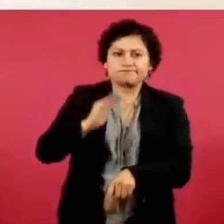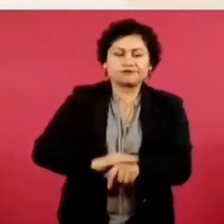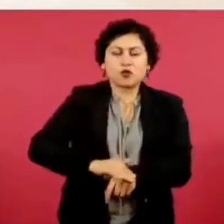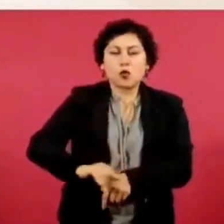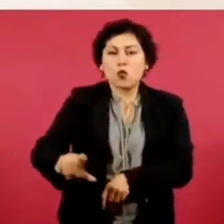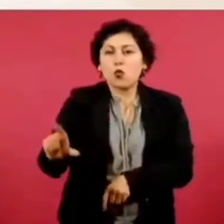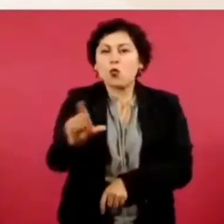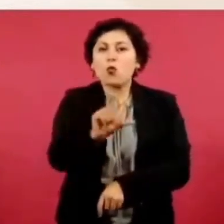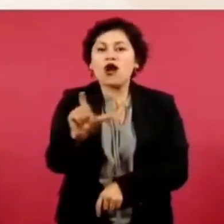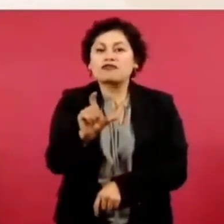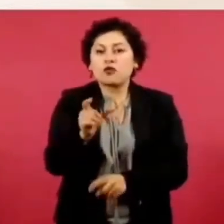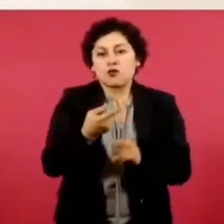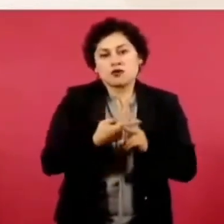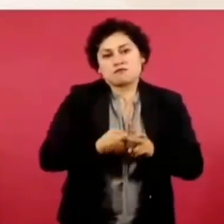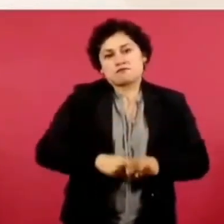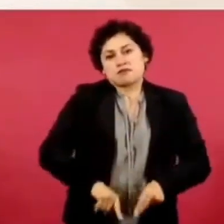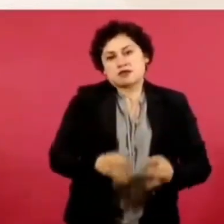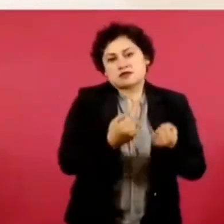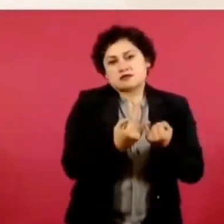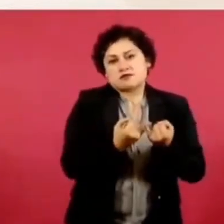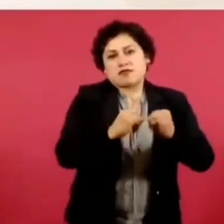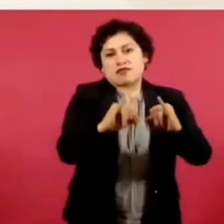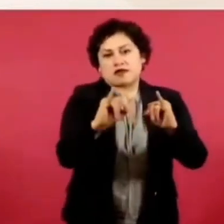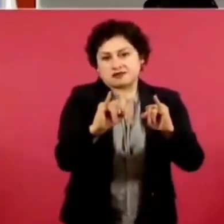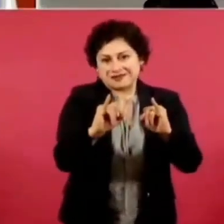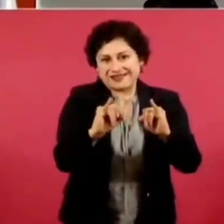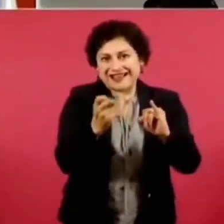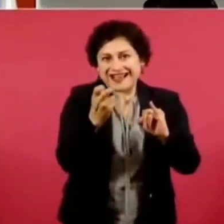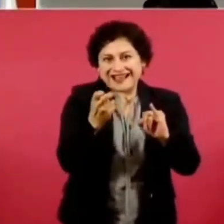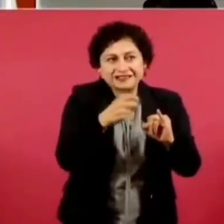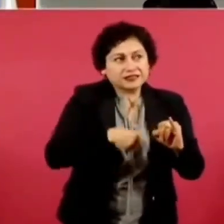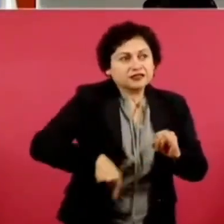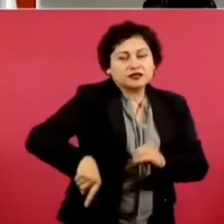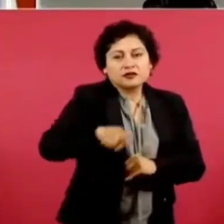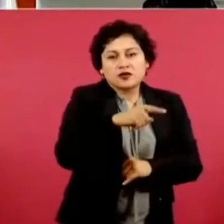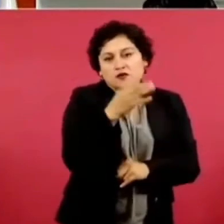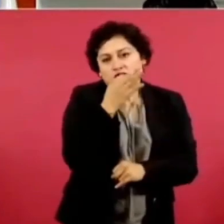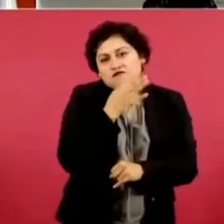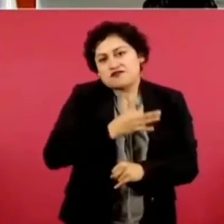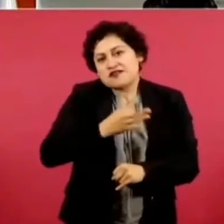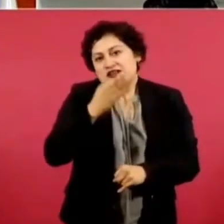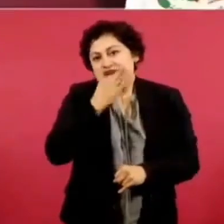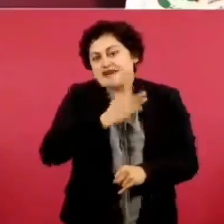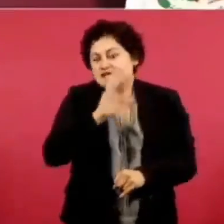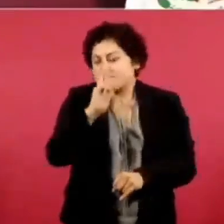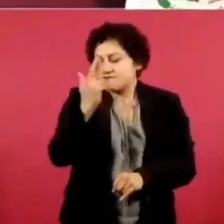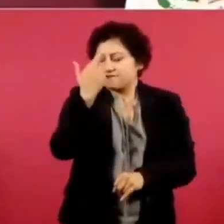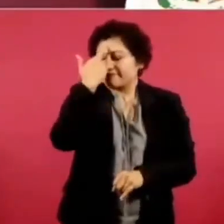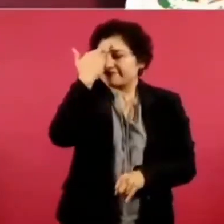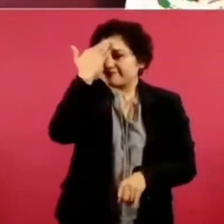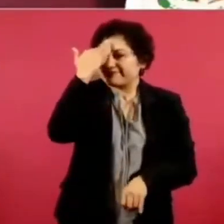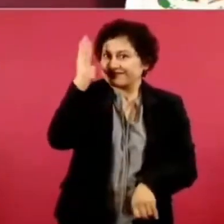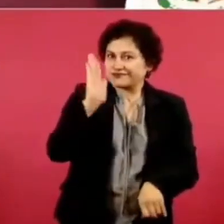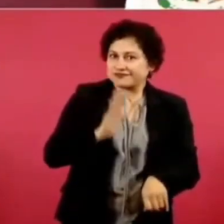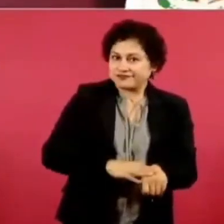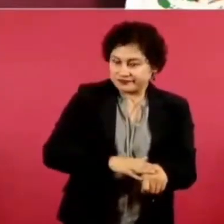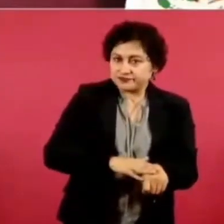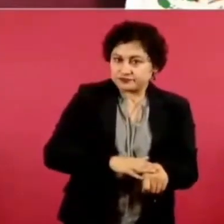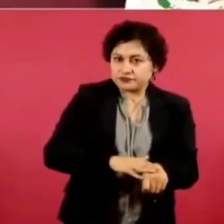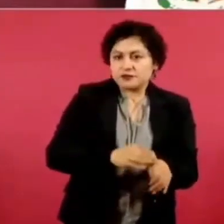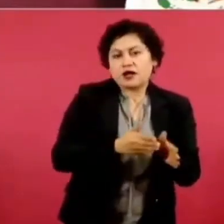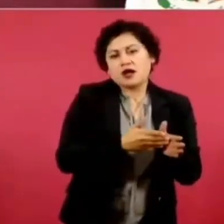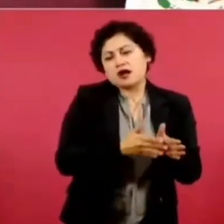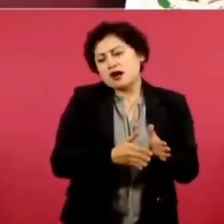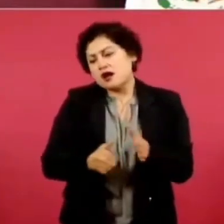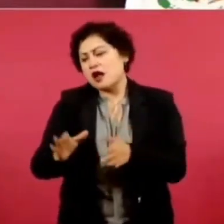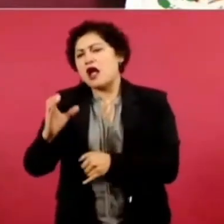consumación de independencia, porque eso tiene que ver con Iturbide, que lo que quería era ponerse la